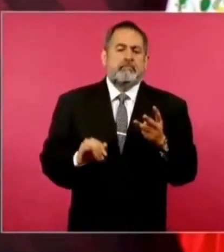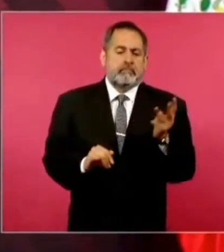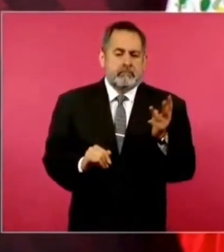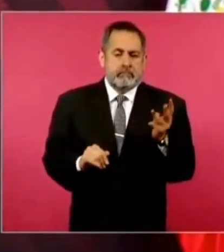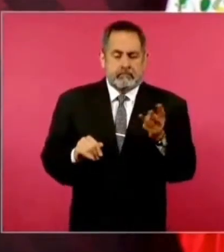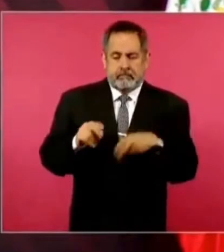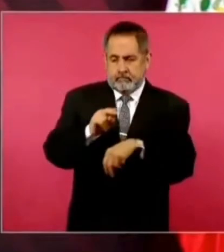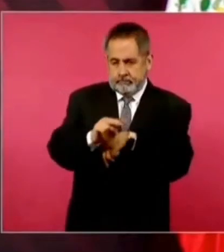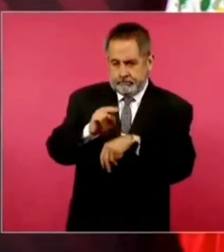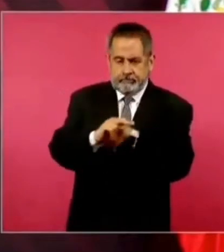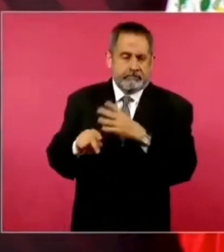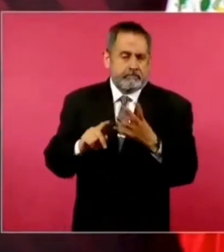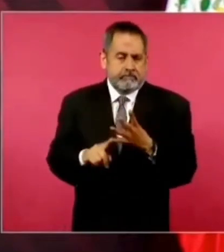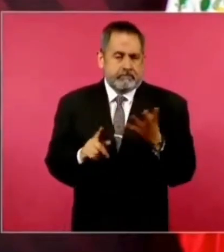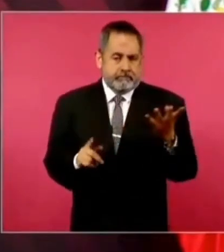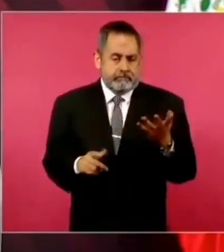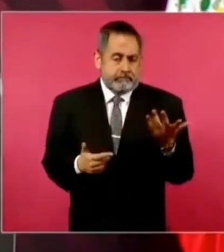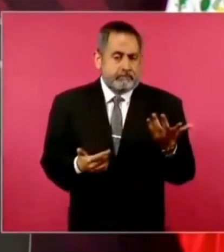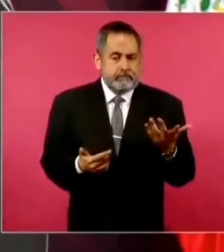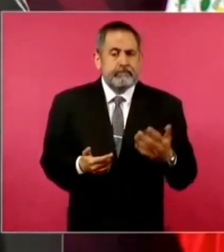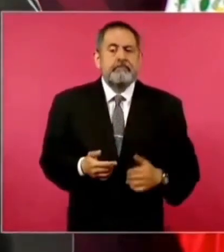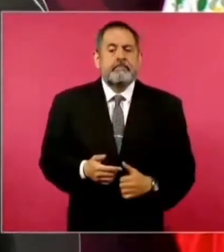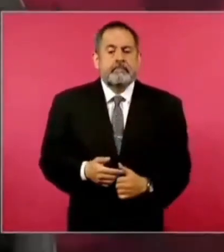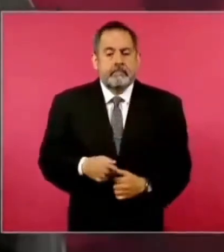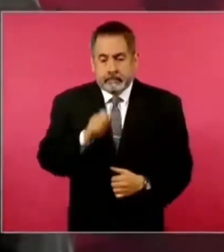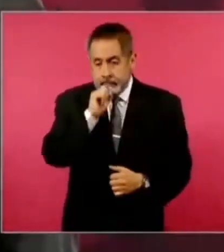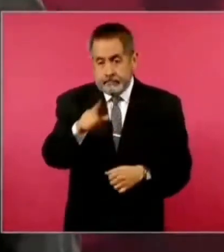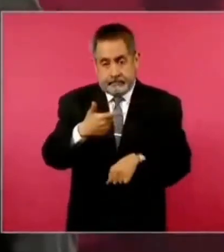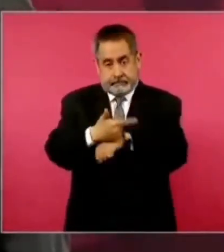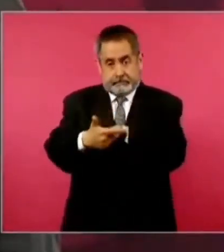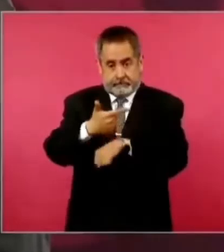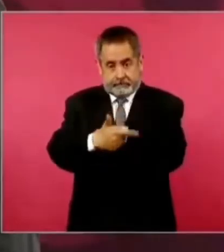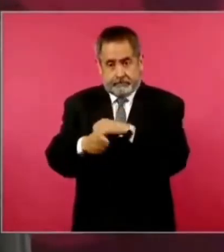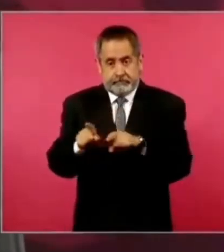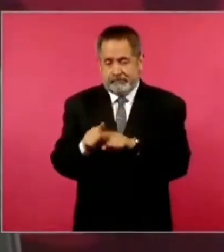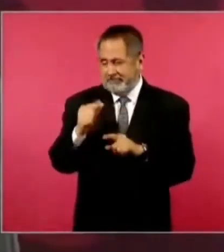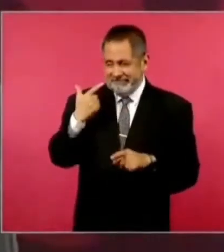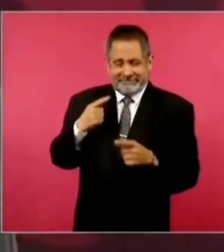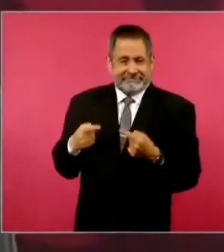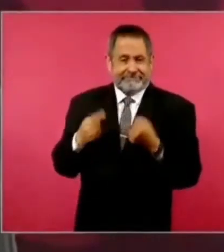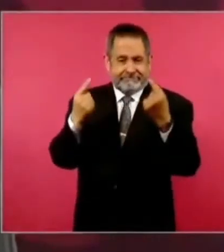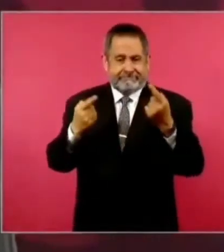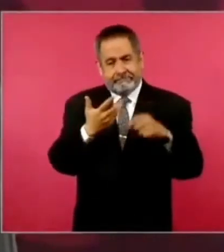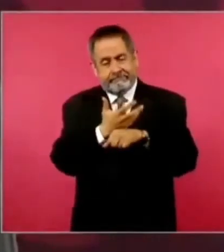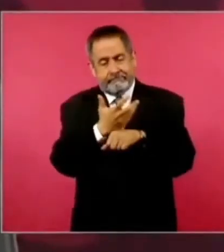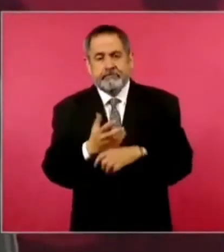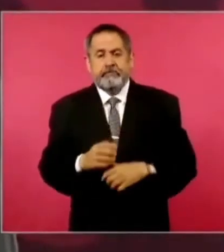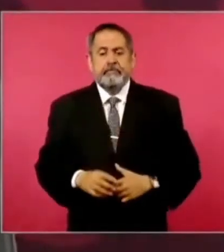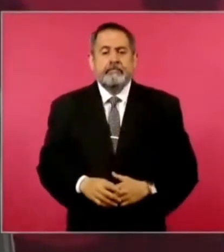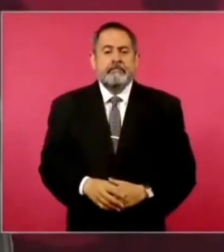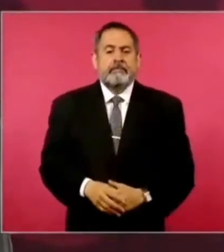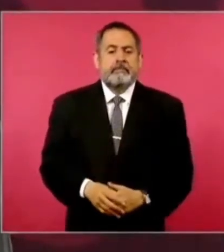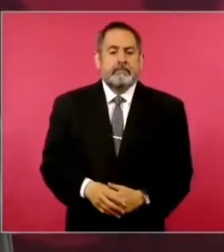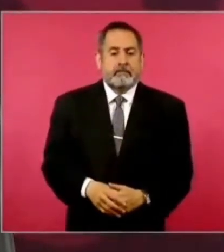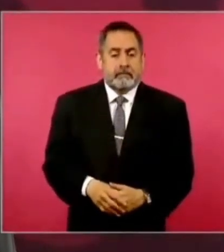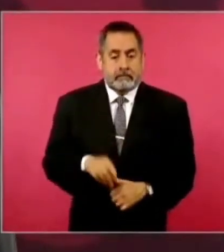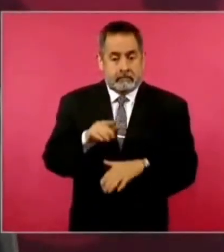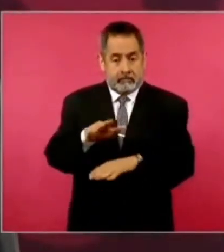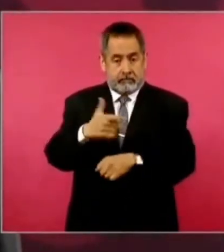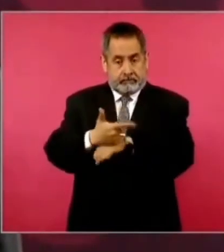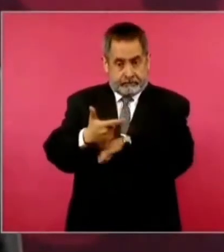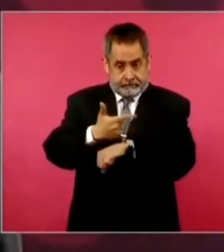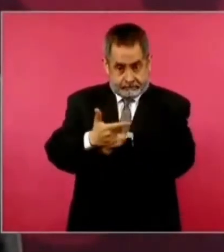Nicaragua y también Guatemala últimamente. Y en el caso de Guatemala